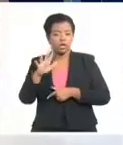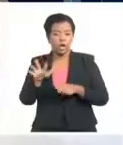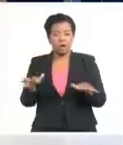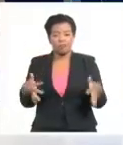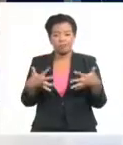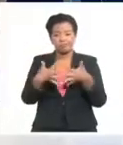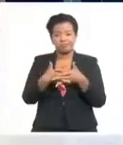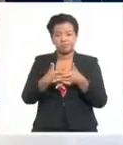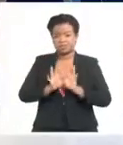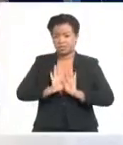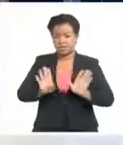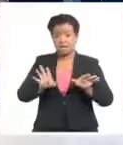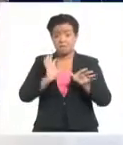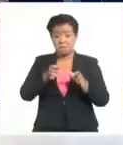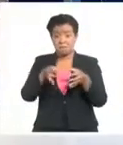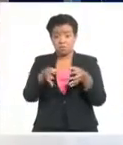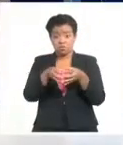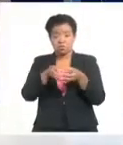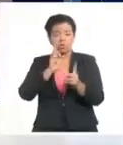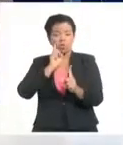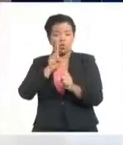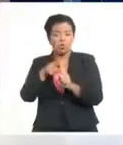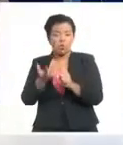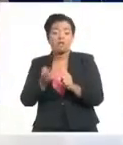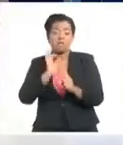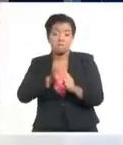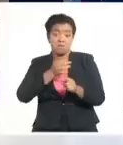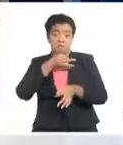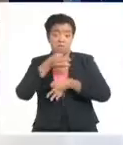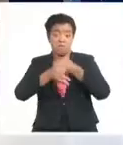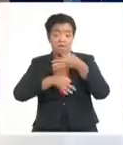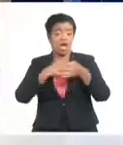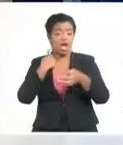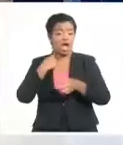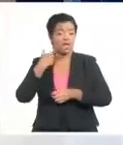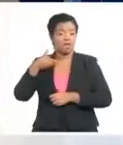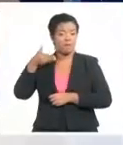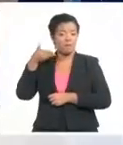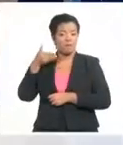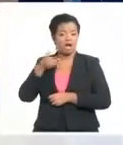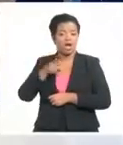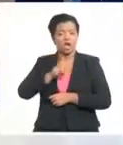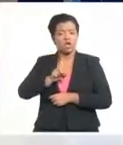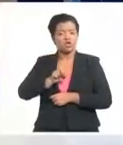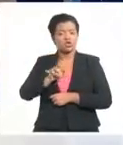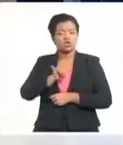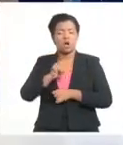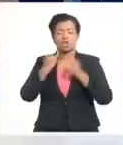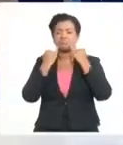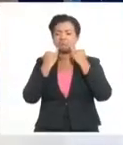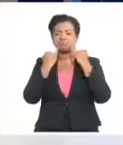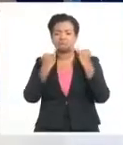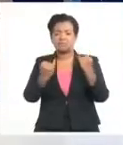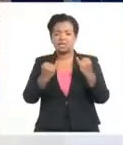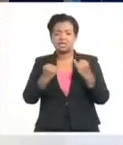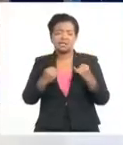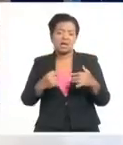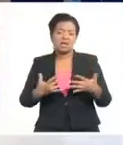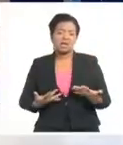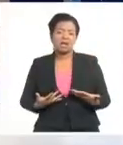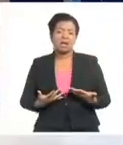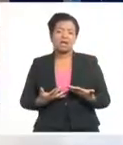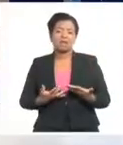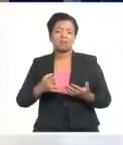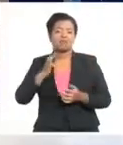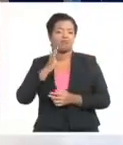Pero hasta ahí, los BRICS, como foro, hace algunos años, no parecían muy interesados en trazar caminos y marcar